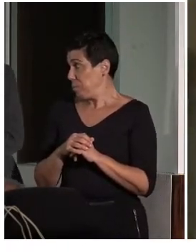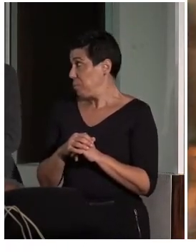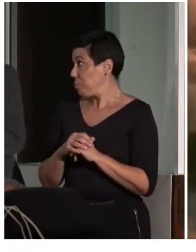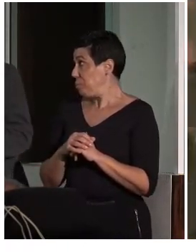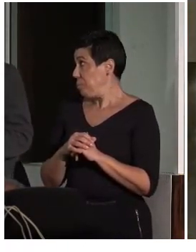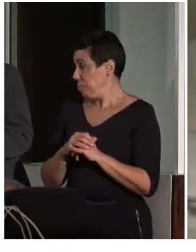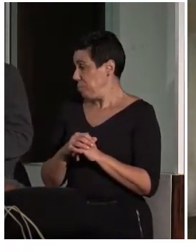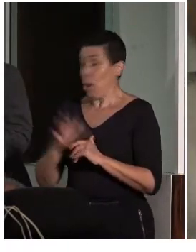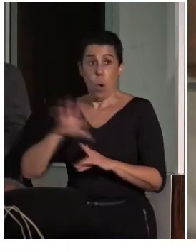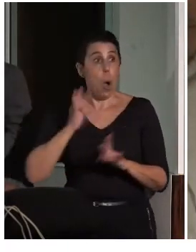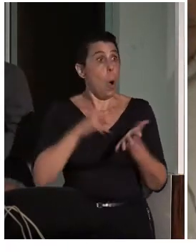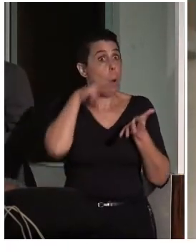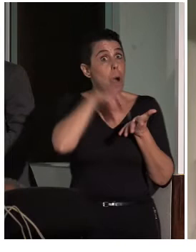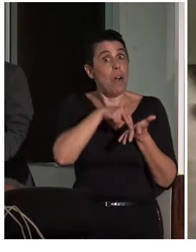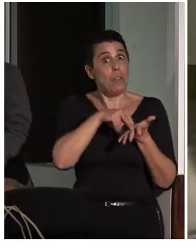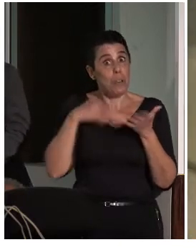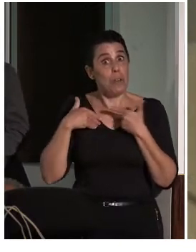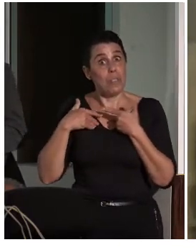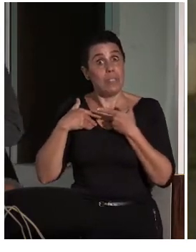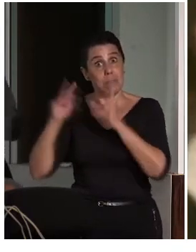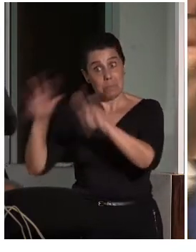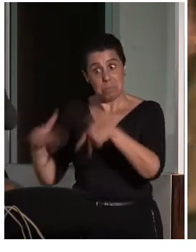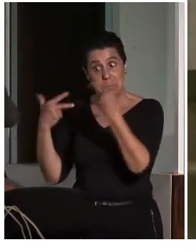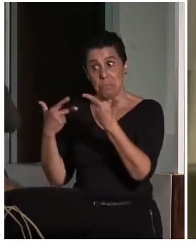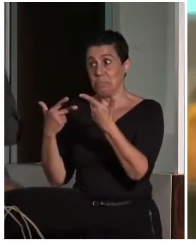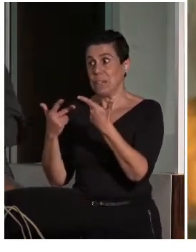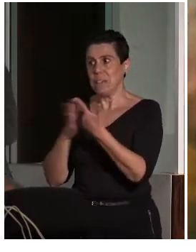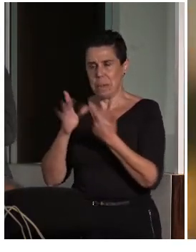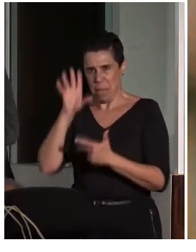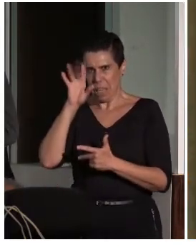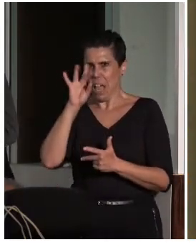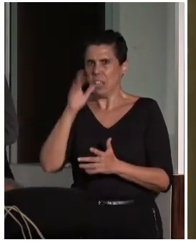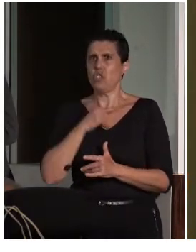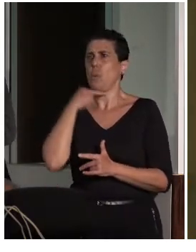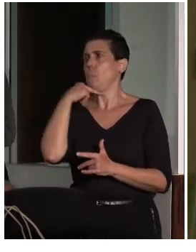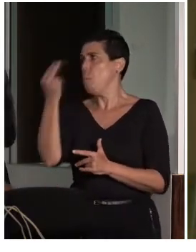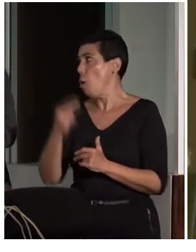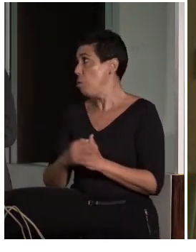permite la mesa, ¿puedo ponerme de pie? No, sí, creo que se me va a oír porque tengo buena voz.